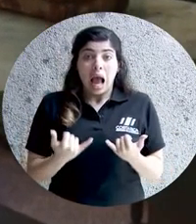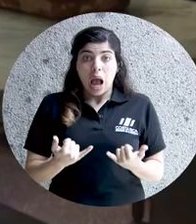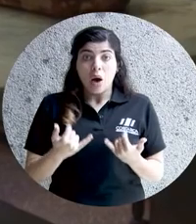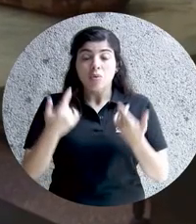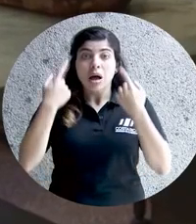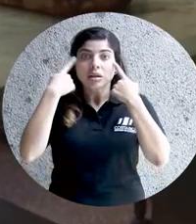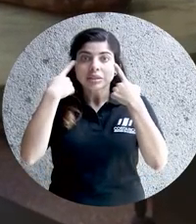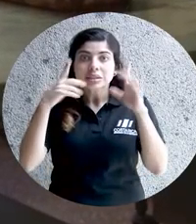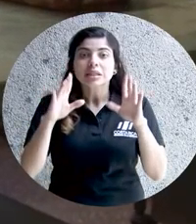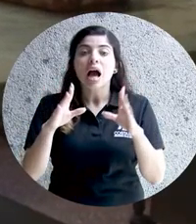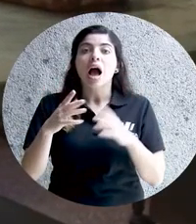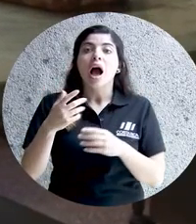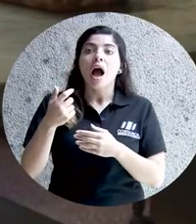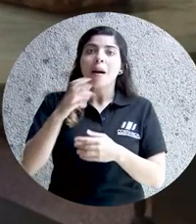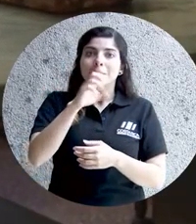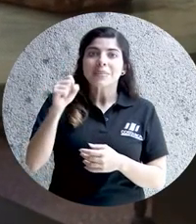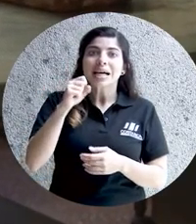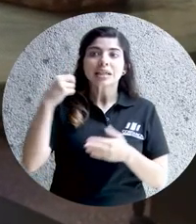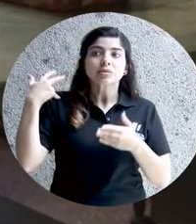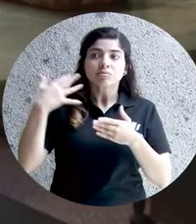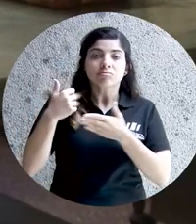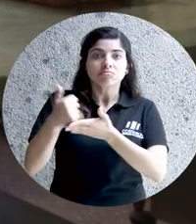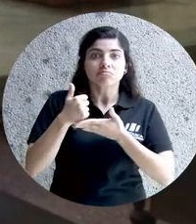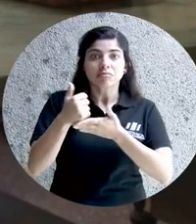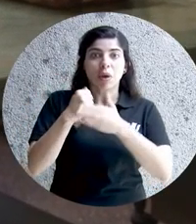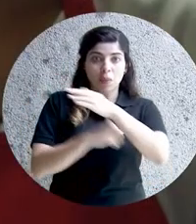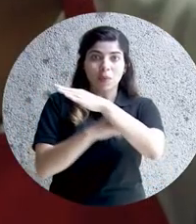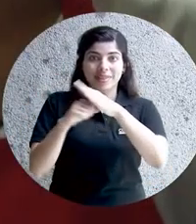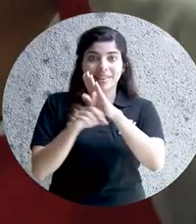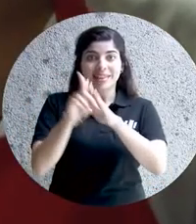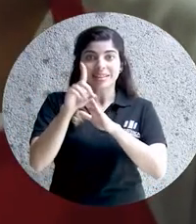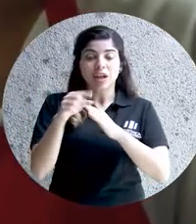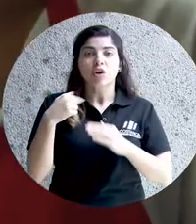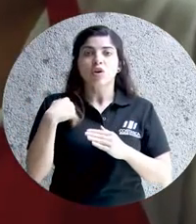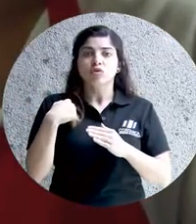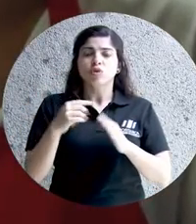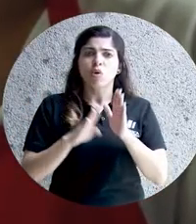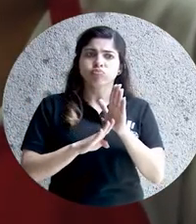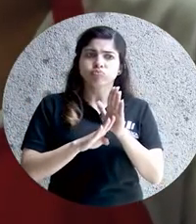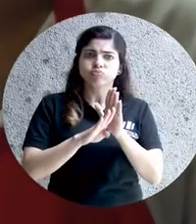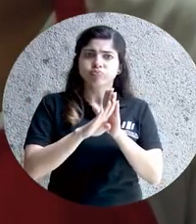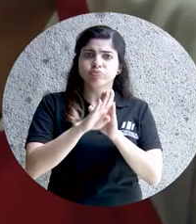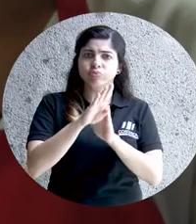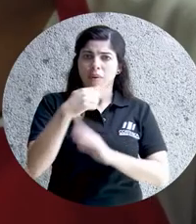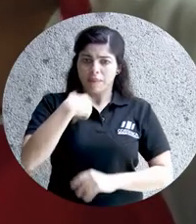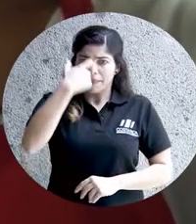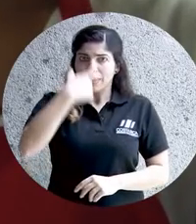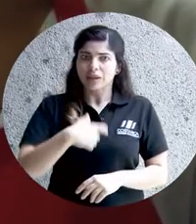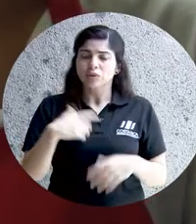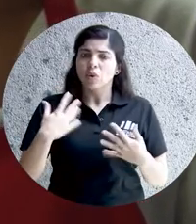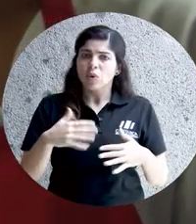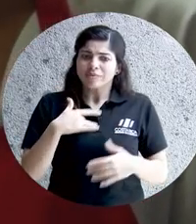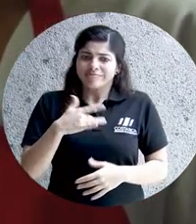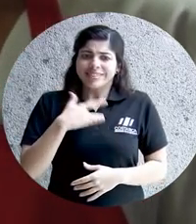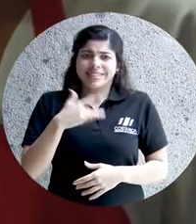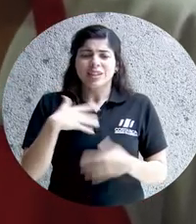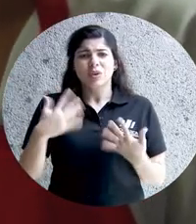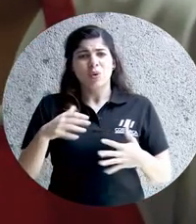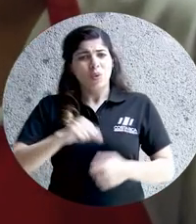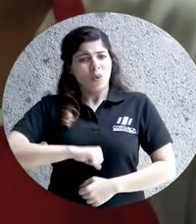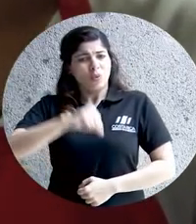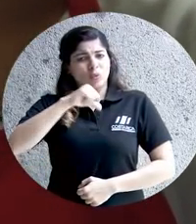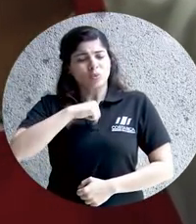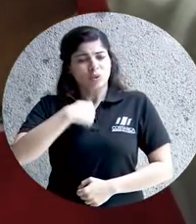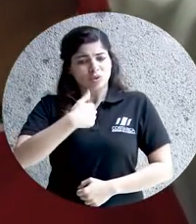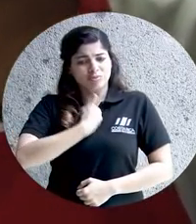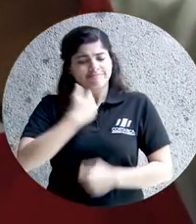Ahorita que ya he gozado bastantes meses de Puente al Desarrollo, yo he surgido como persona y yo me siento muy